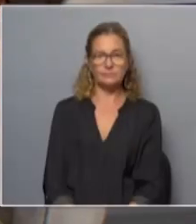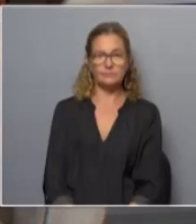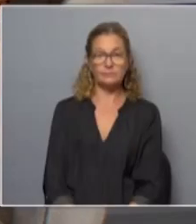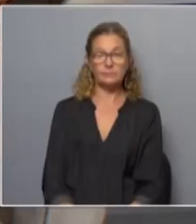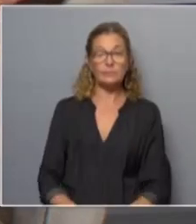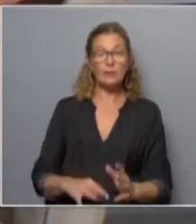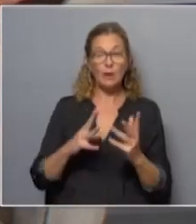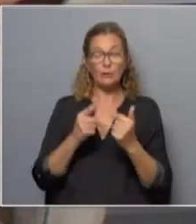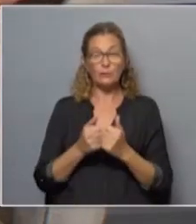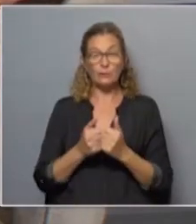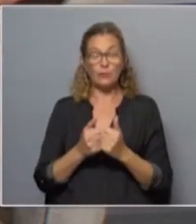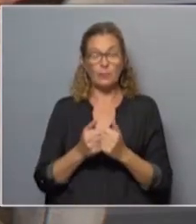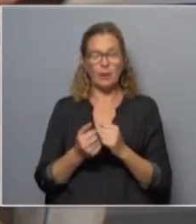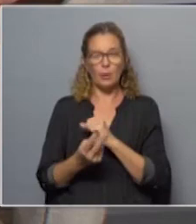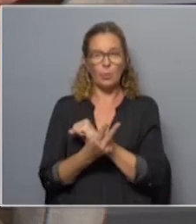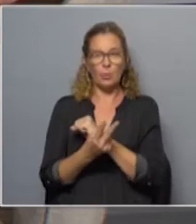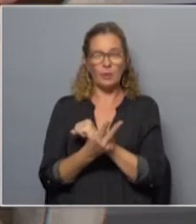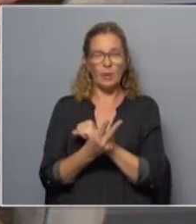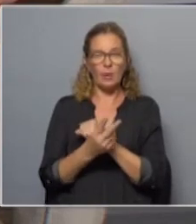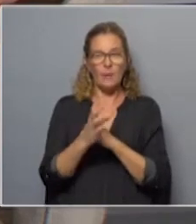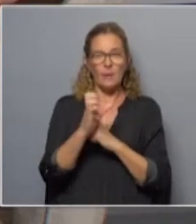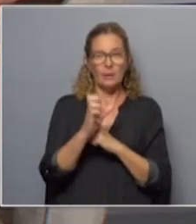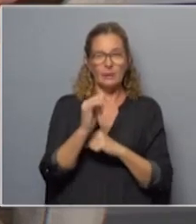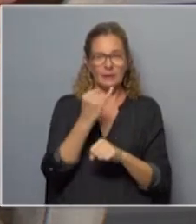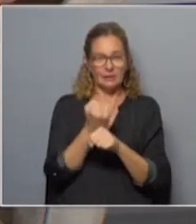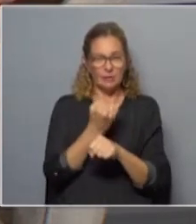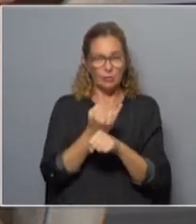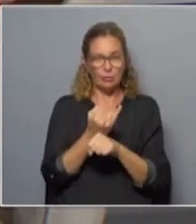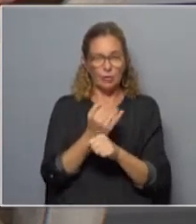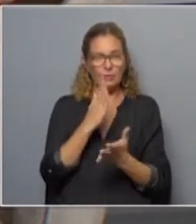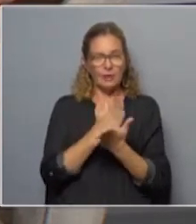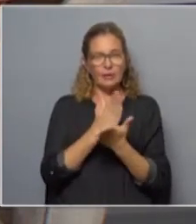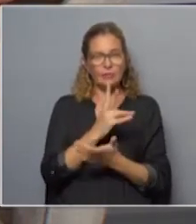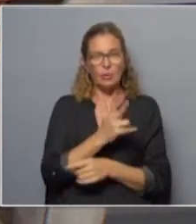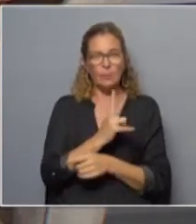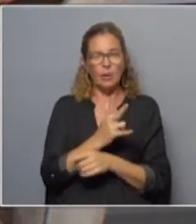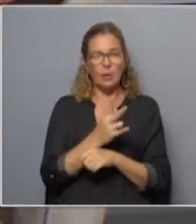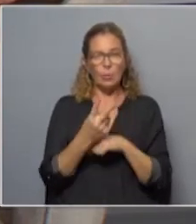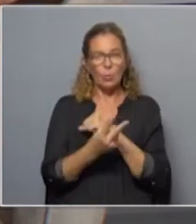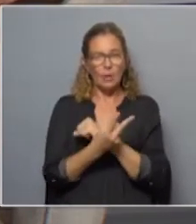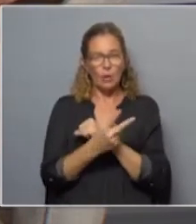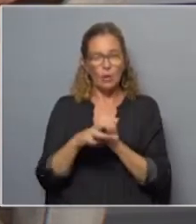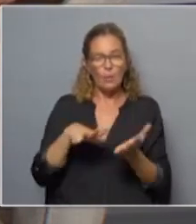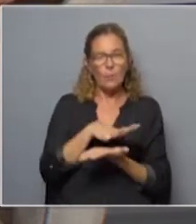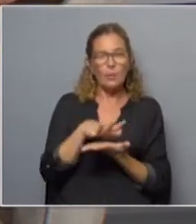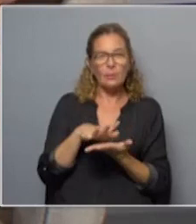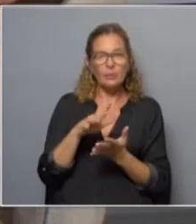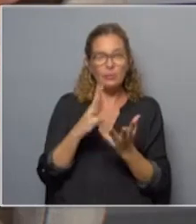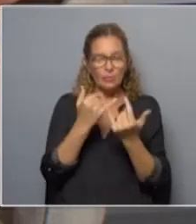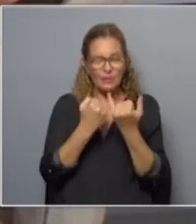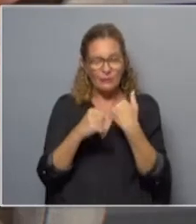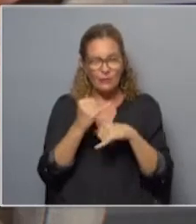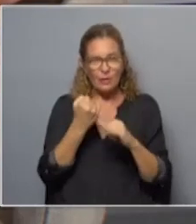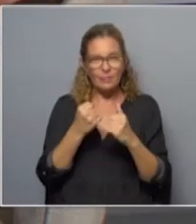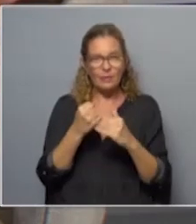El Mecanismo Nacional de Prevención de la Tortura de la Institución de Derechos Humanos y Defensoría del Pueblo elaboró un informe